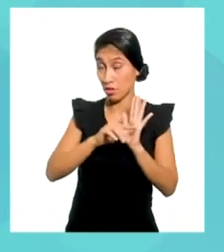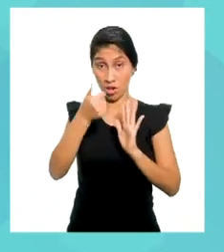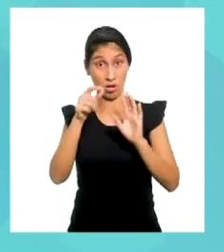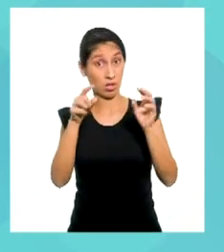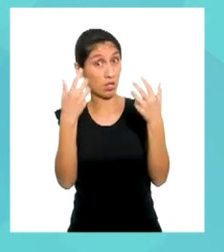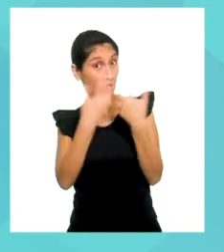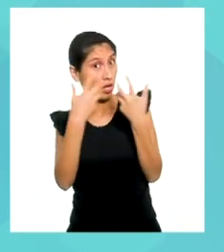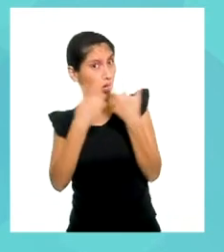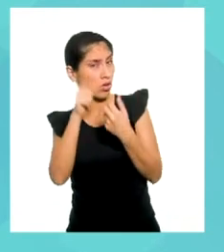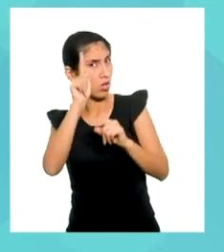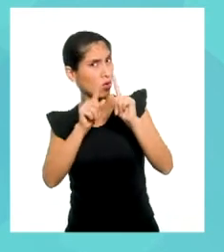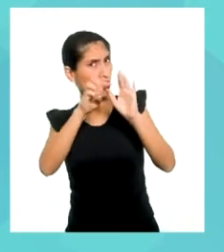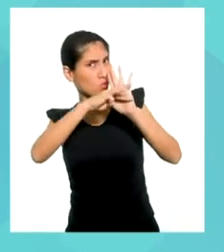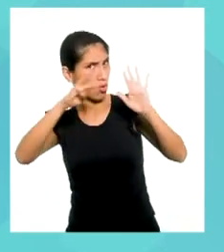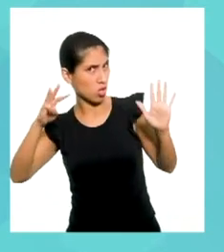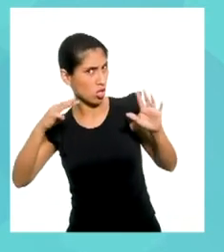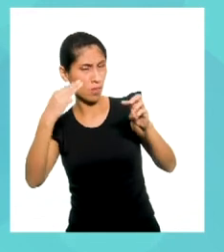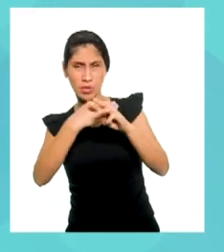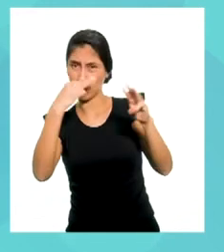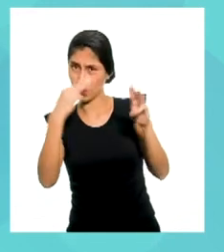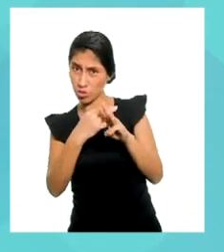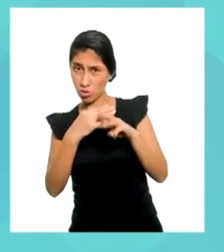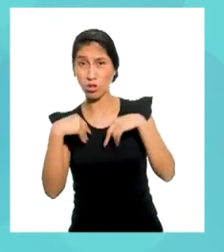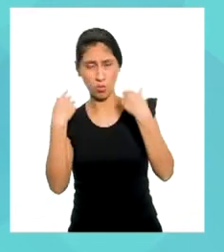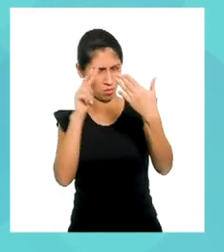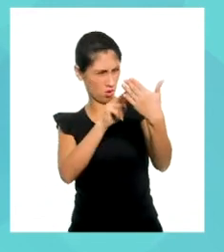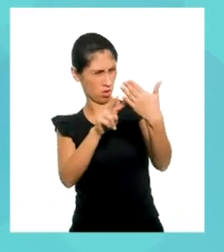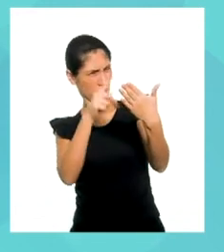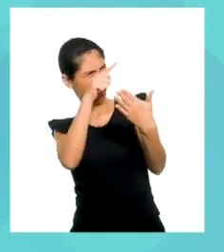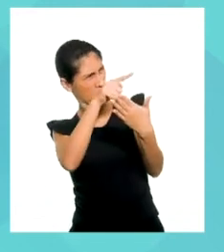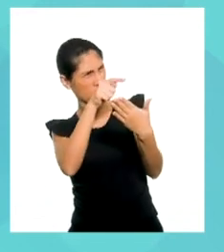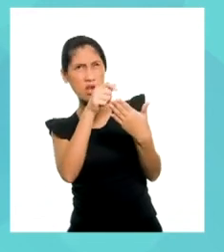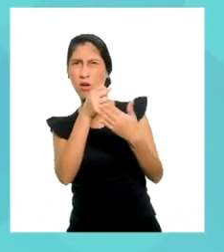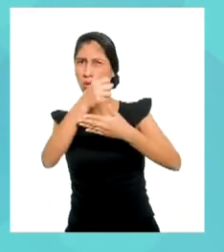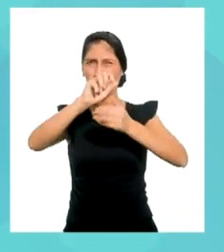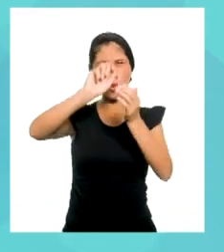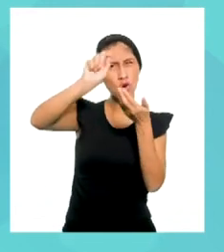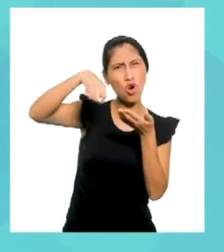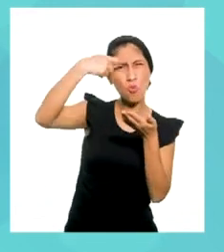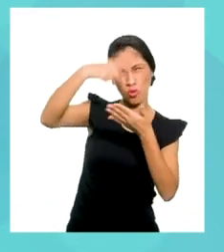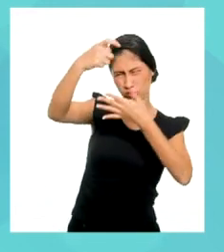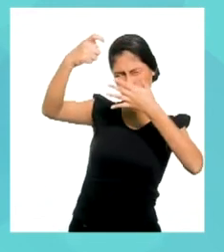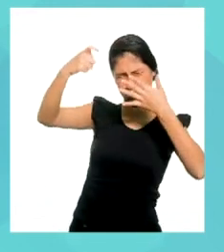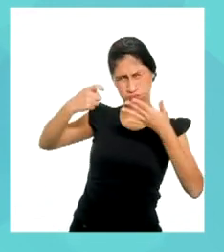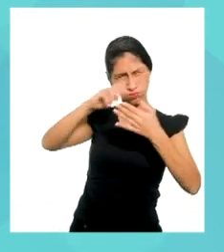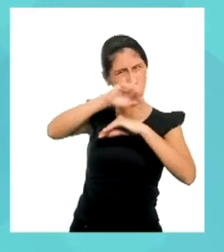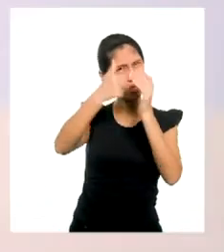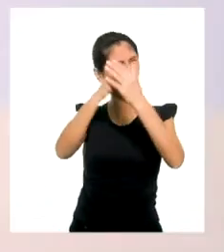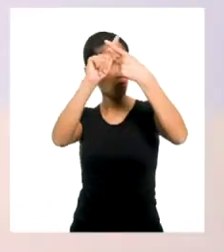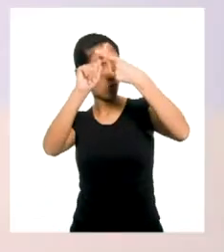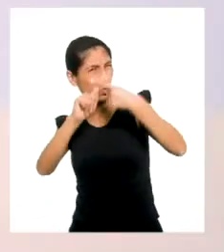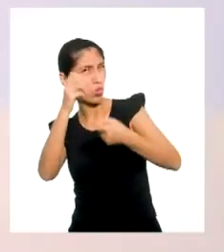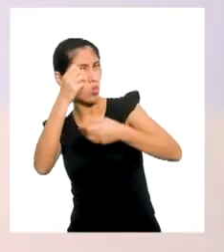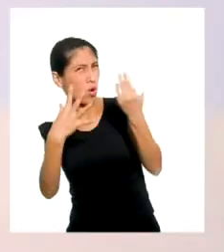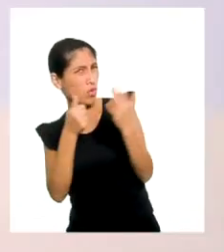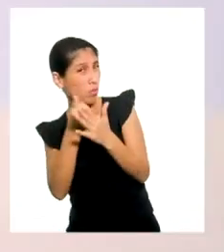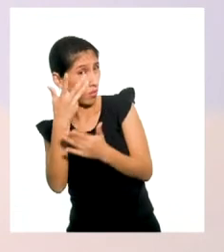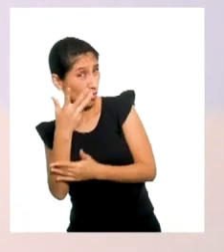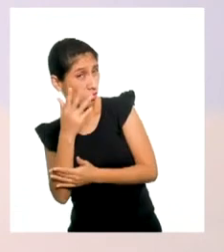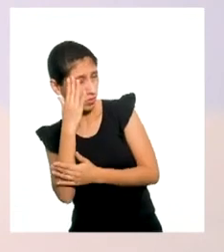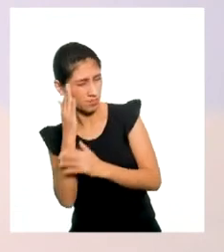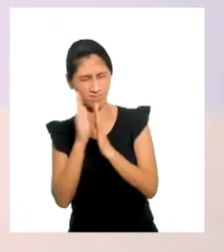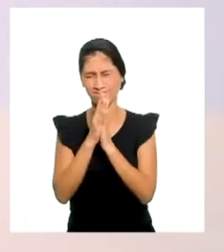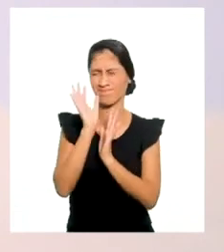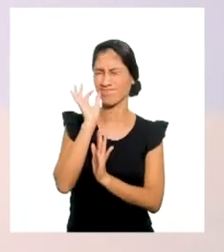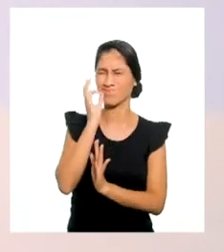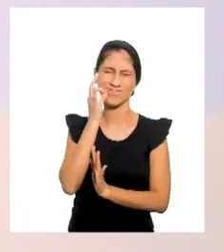nos permita conocer cuánto gastaría Carlos ante cualquier cantidad de platos que consuma? ¡Qué rico!